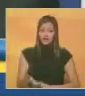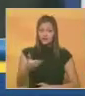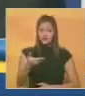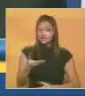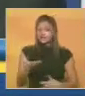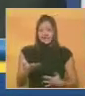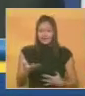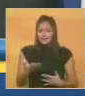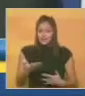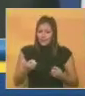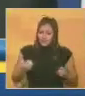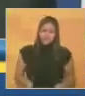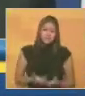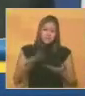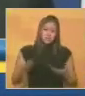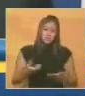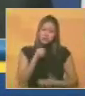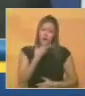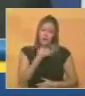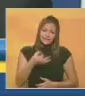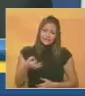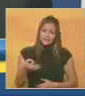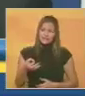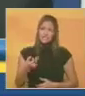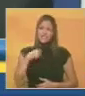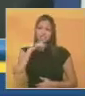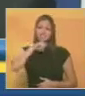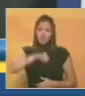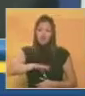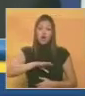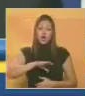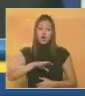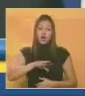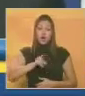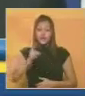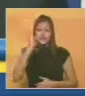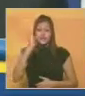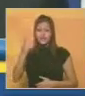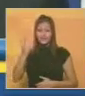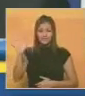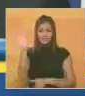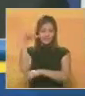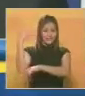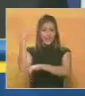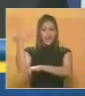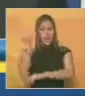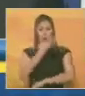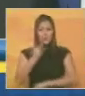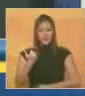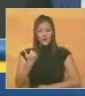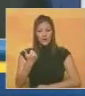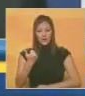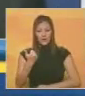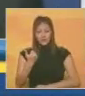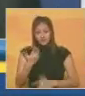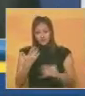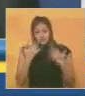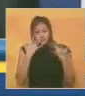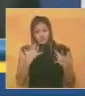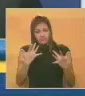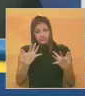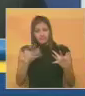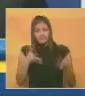significativo hecho histórico, una conquista sin precedentes, que además se traduce